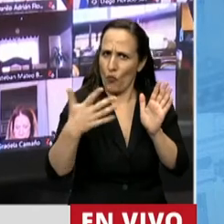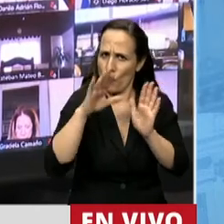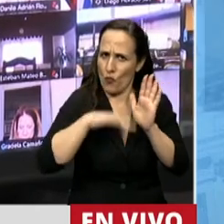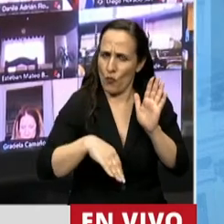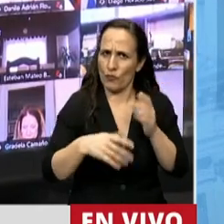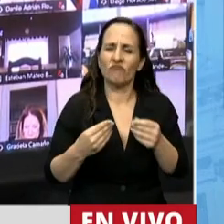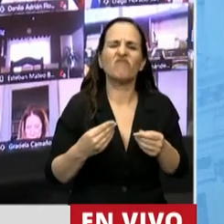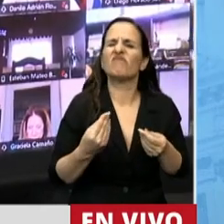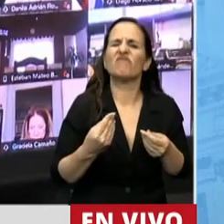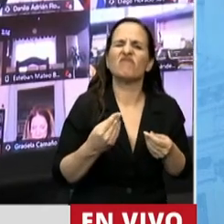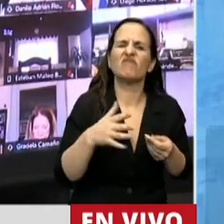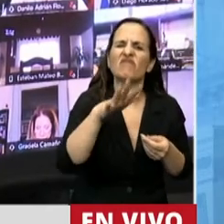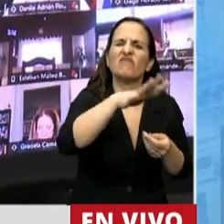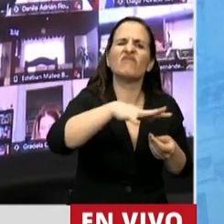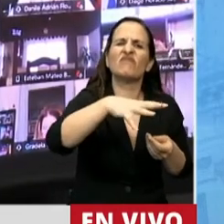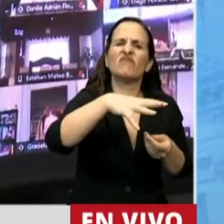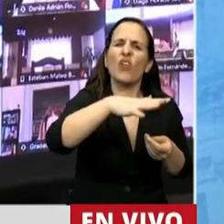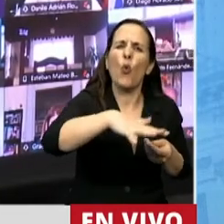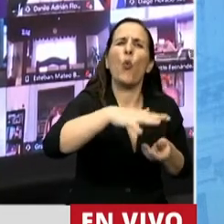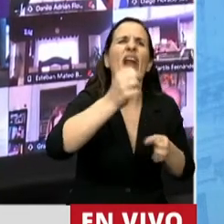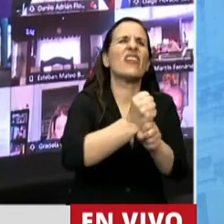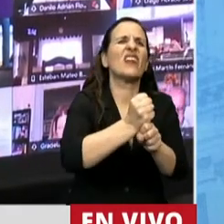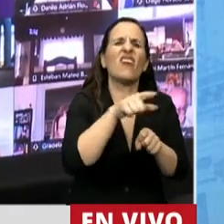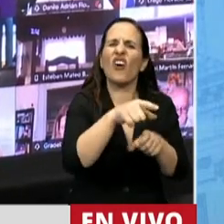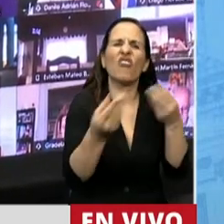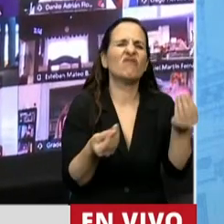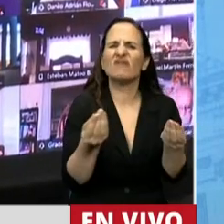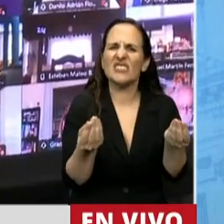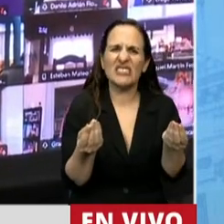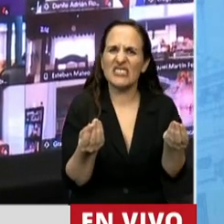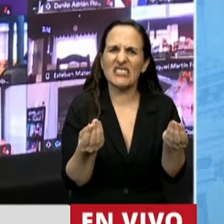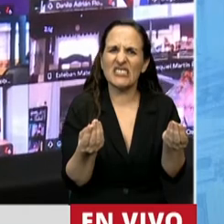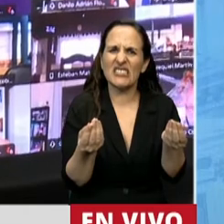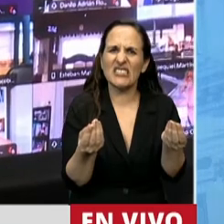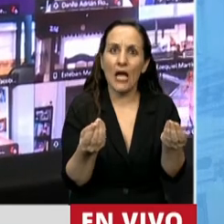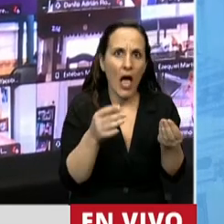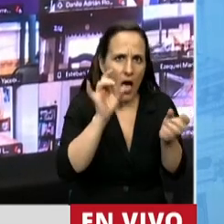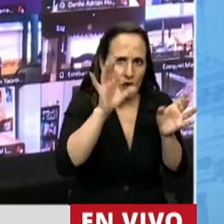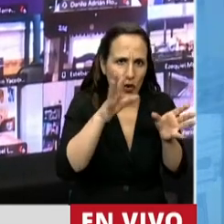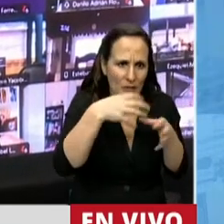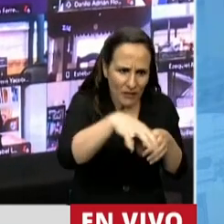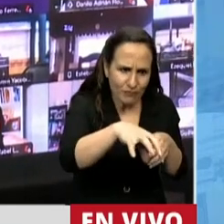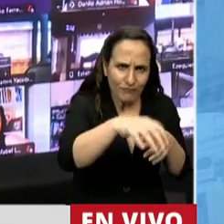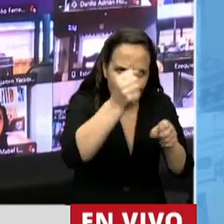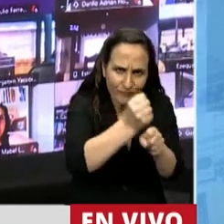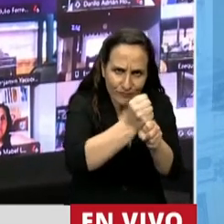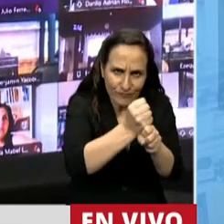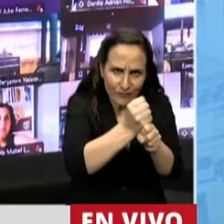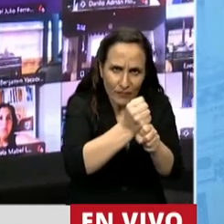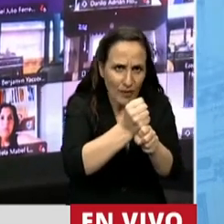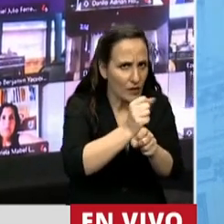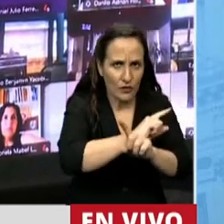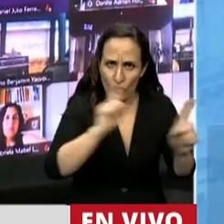lugar de trabajo, que no queda limitado exclusivamente al ámbito específico laboral, sino también